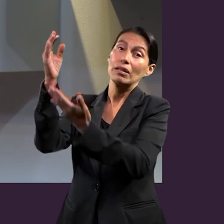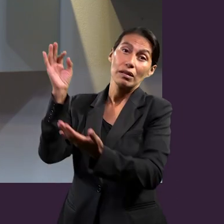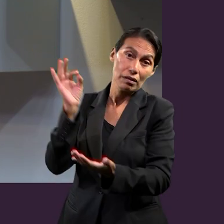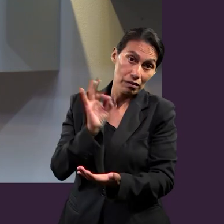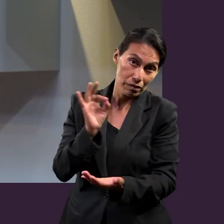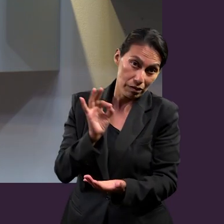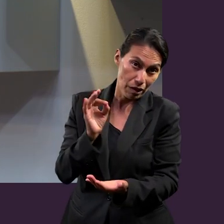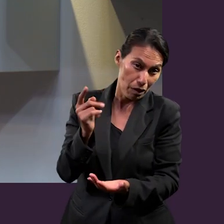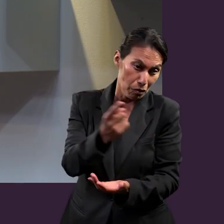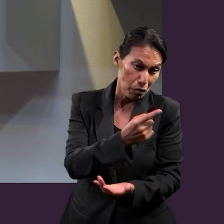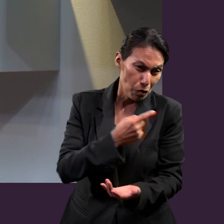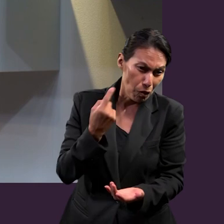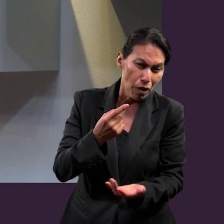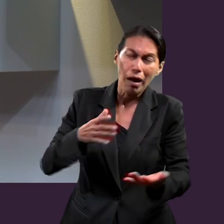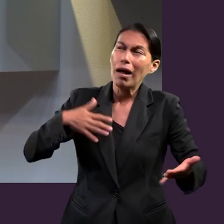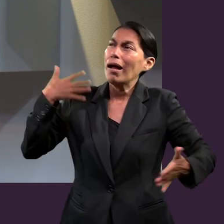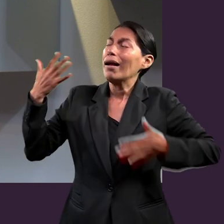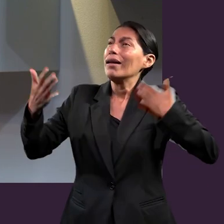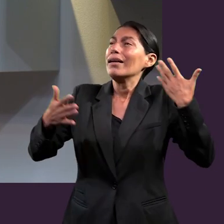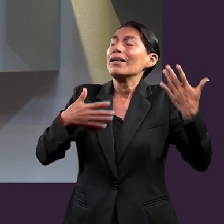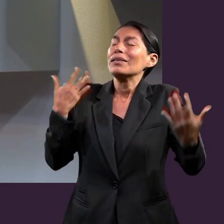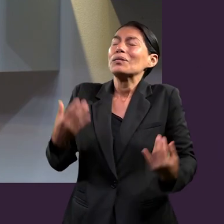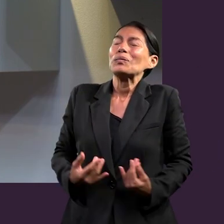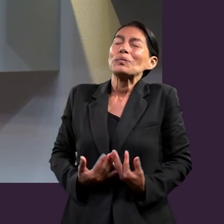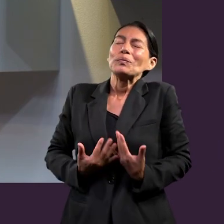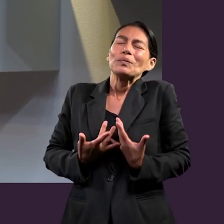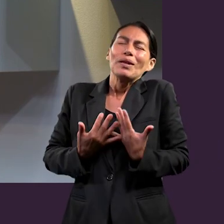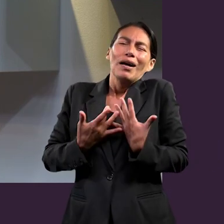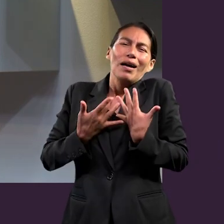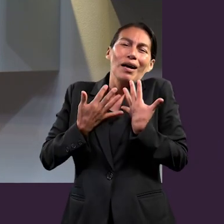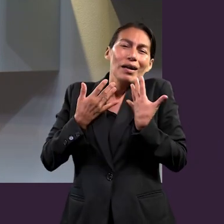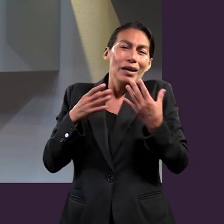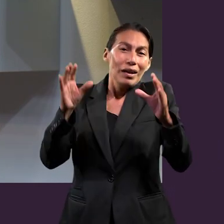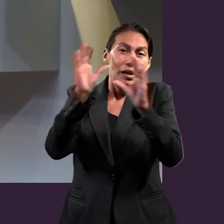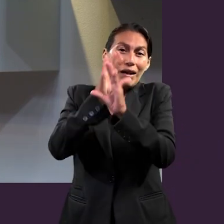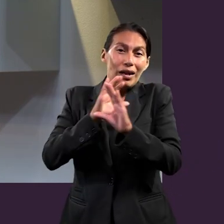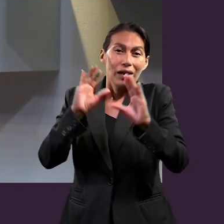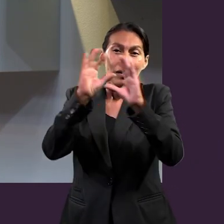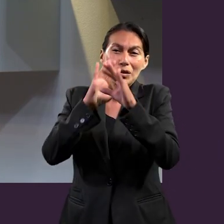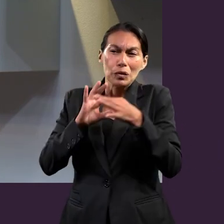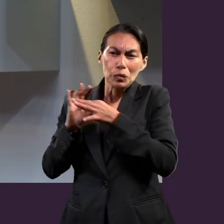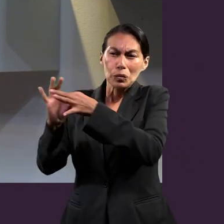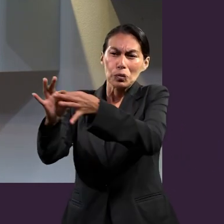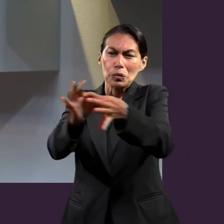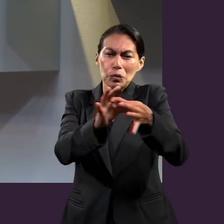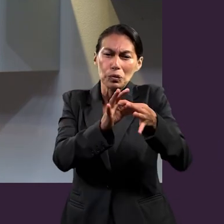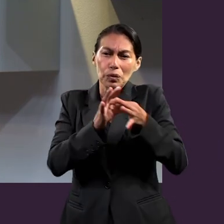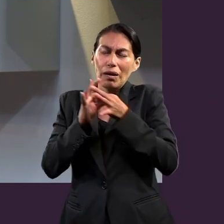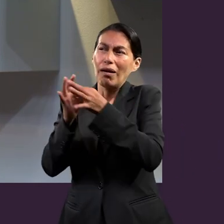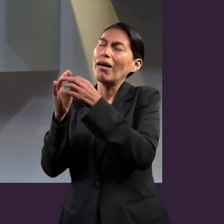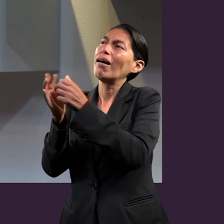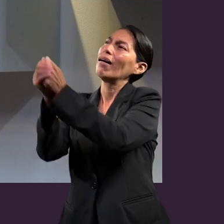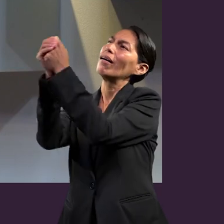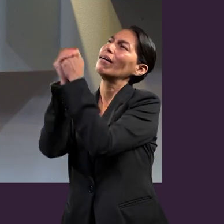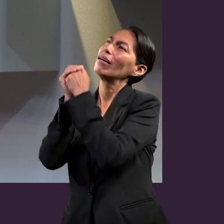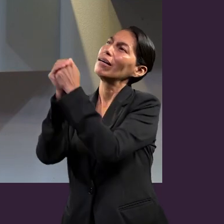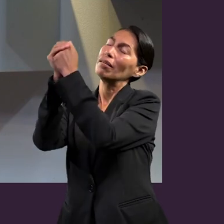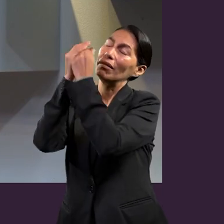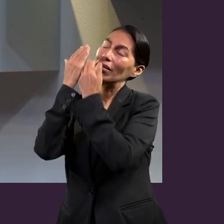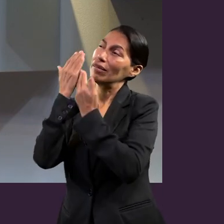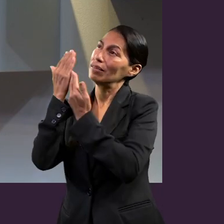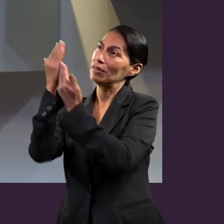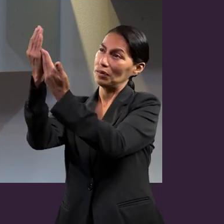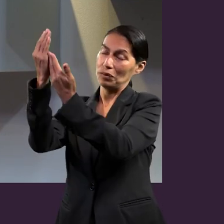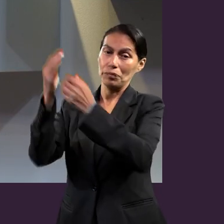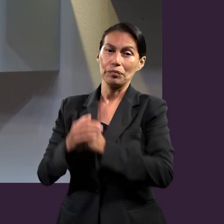quizás con esa alegría, con ese gozo, poder unir nuestros cantos en la iglesia. Yo creo que nuestra iglesia